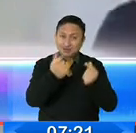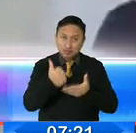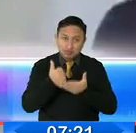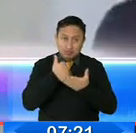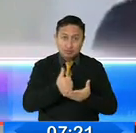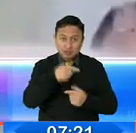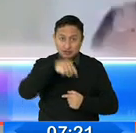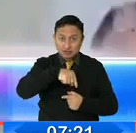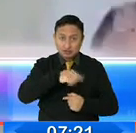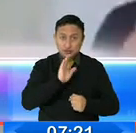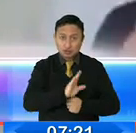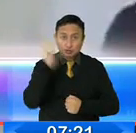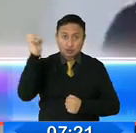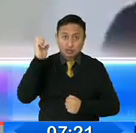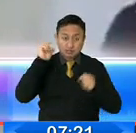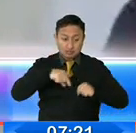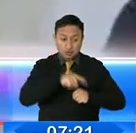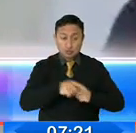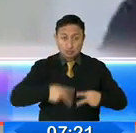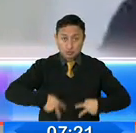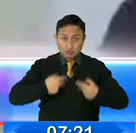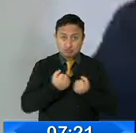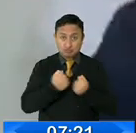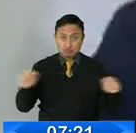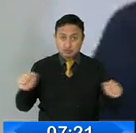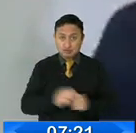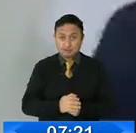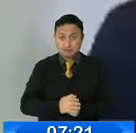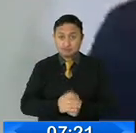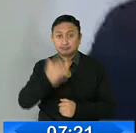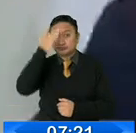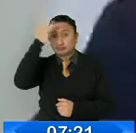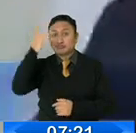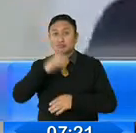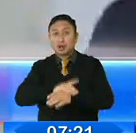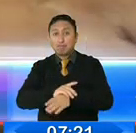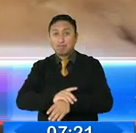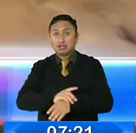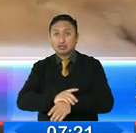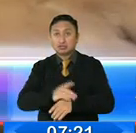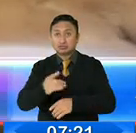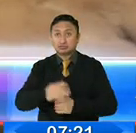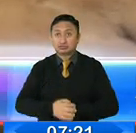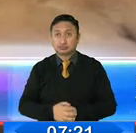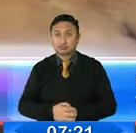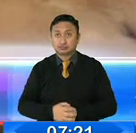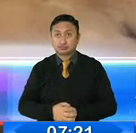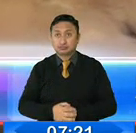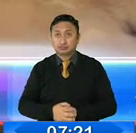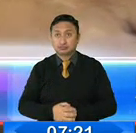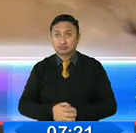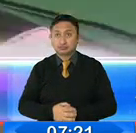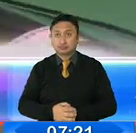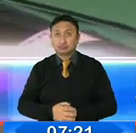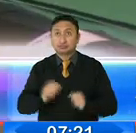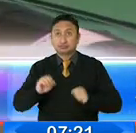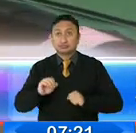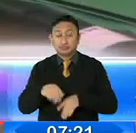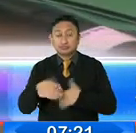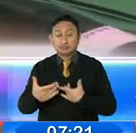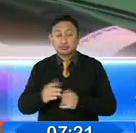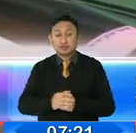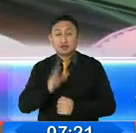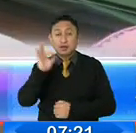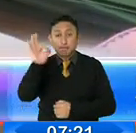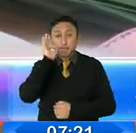oportuna e inmediata y salvarle la vida, porque el médico no es un mes. También con esta ley se da paso al uso terapéutico del